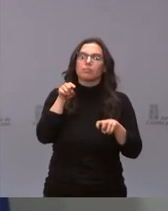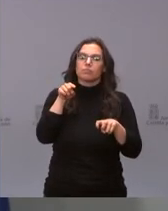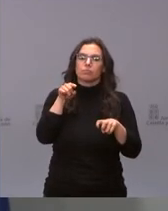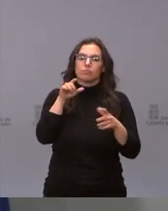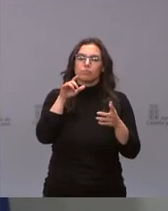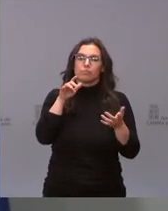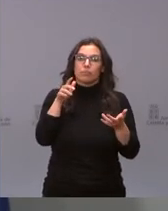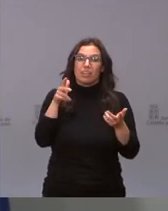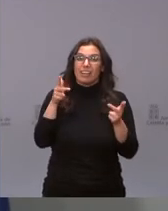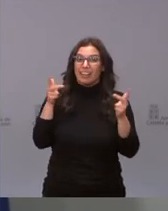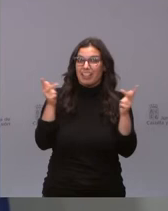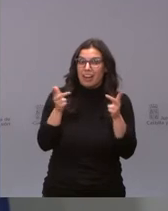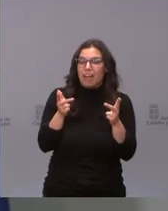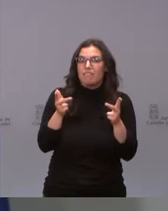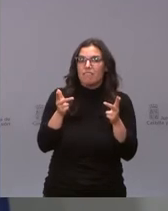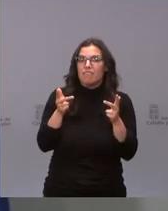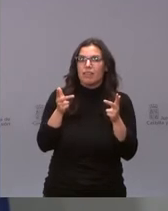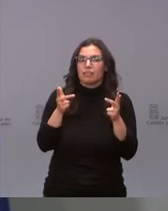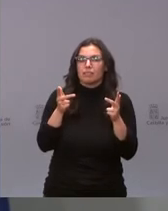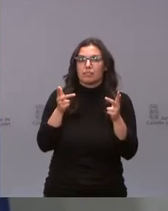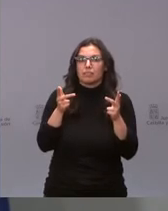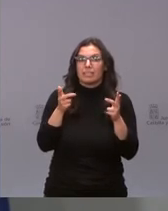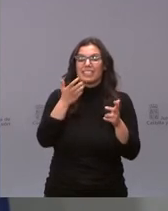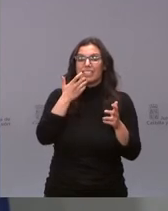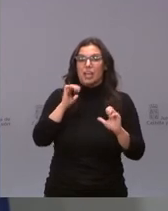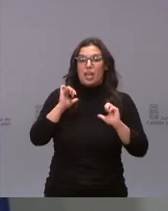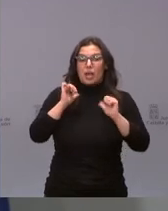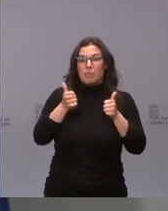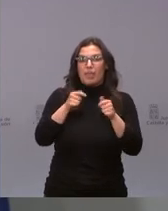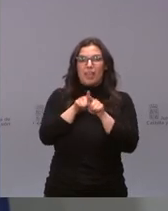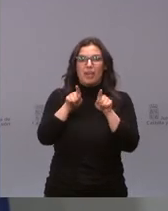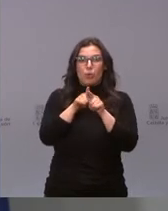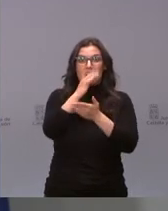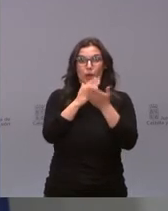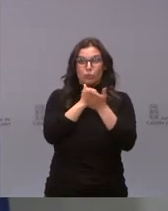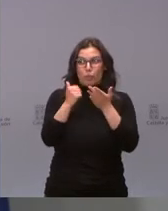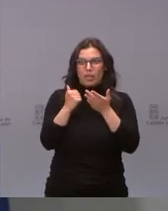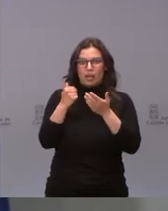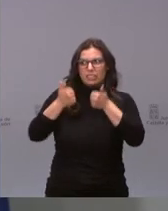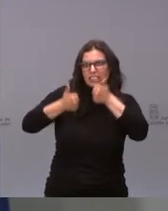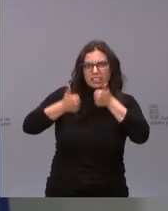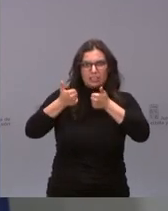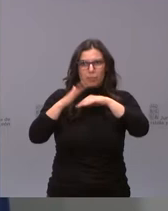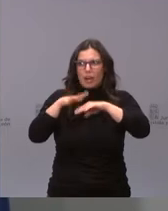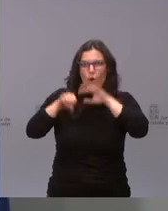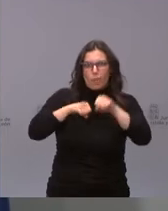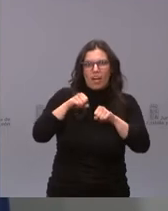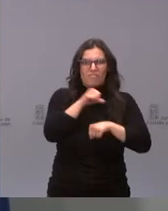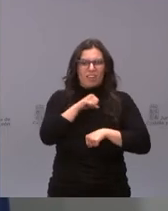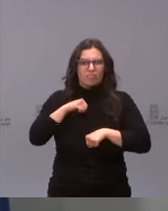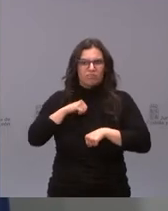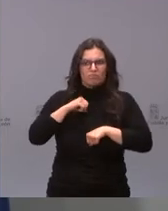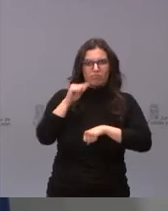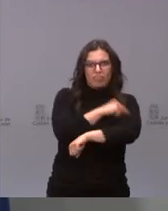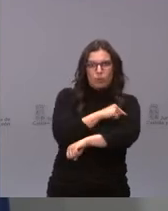que podía suponer que se iniciase una carrera autonómica por la adquisición de vacunas, nuestro